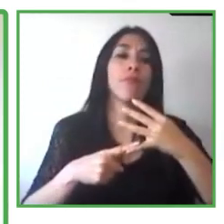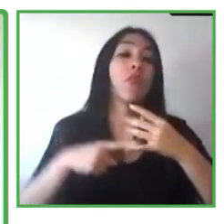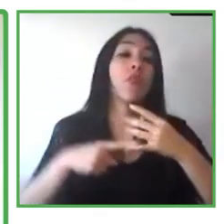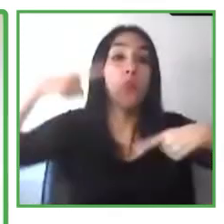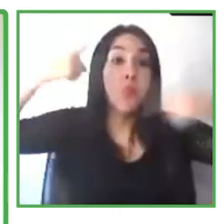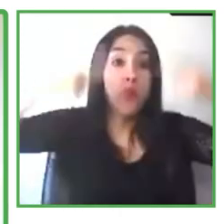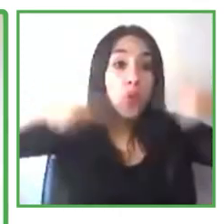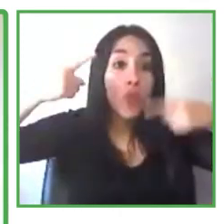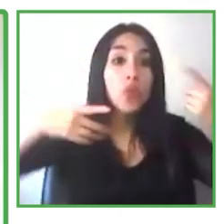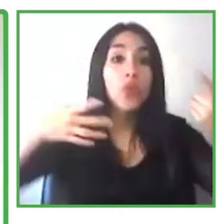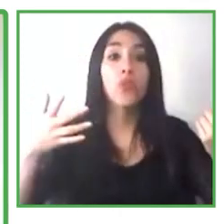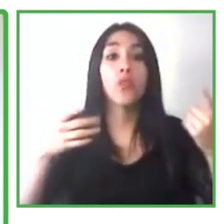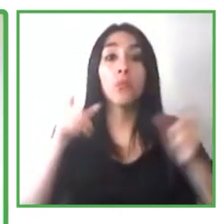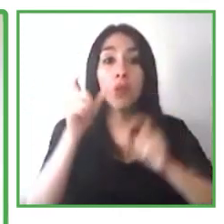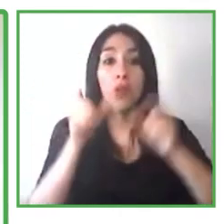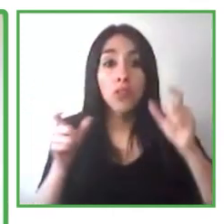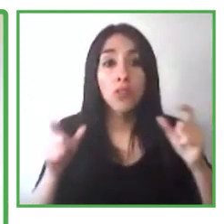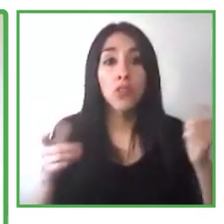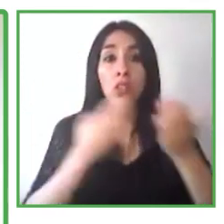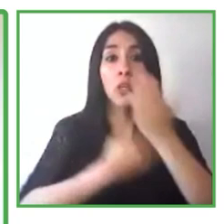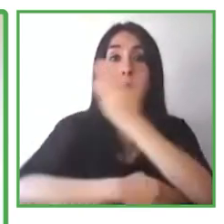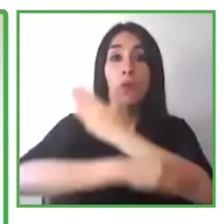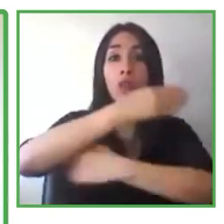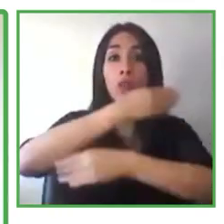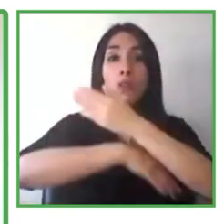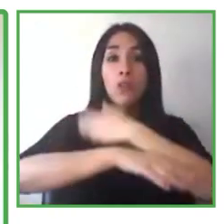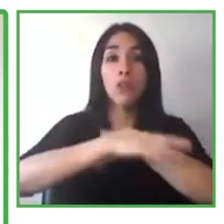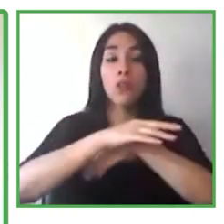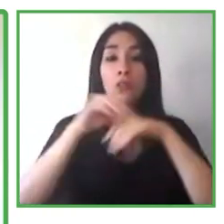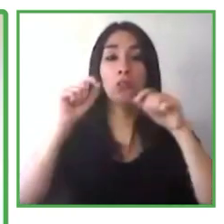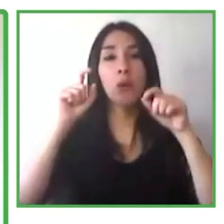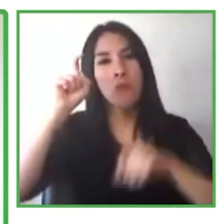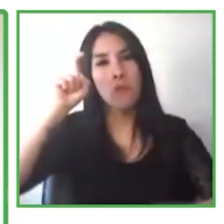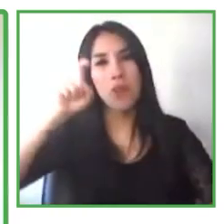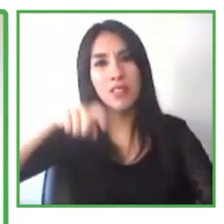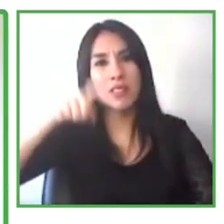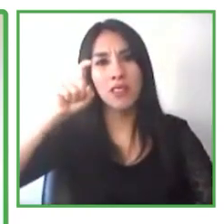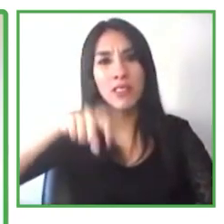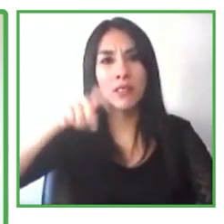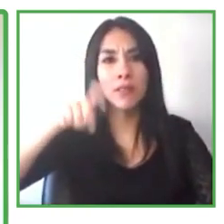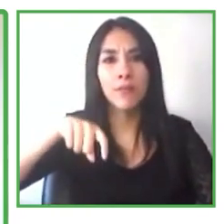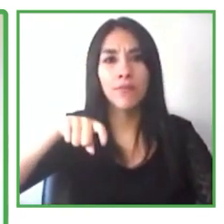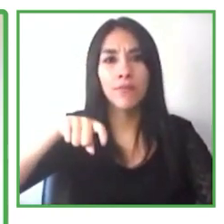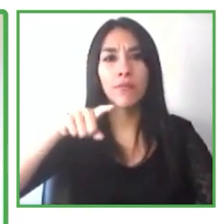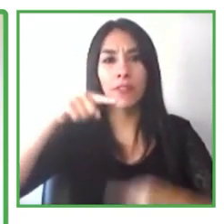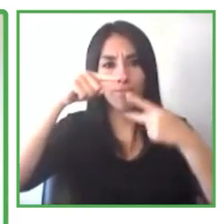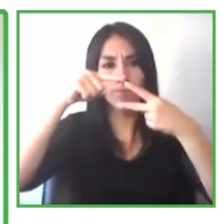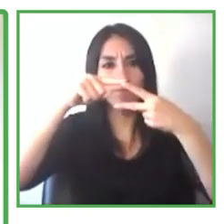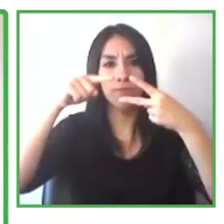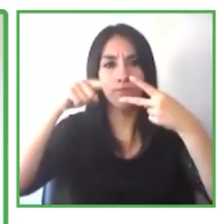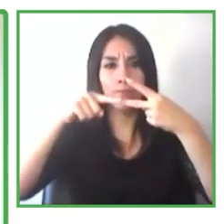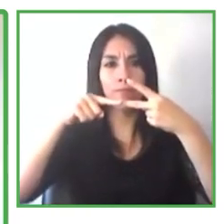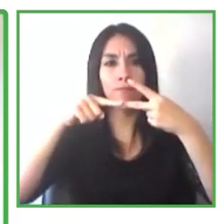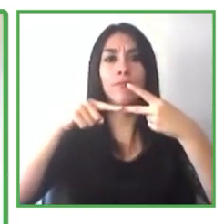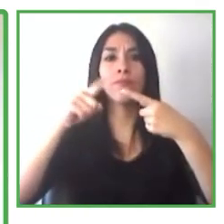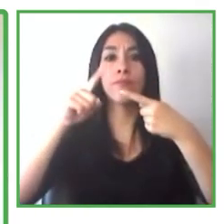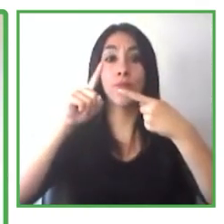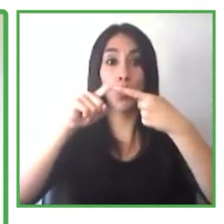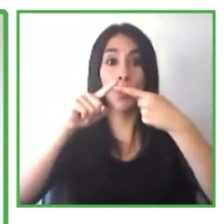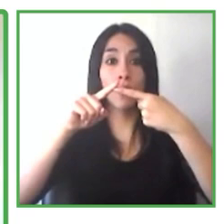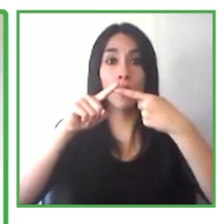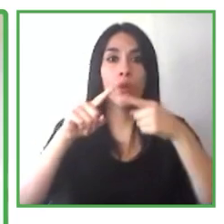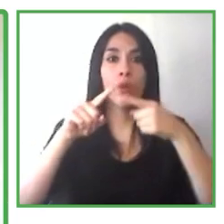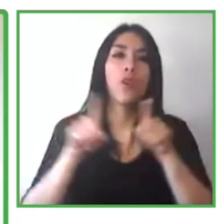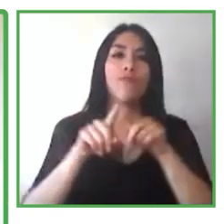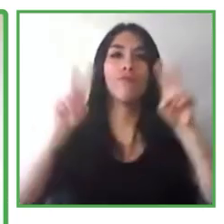personas con discapacidad dentro de nuestra empresa. Lo hacemos de dos formas. En primer lugar, tenemos los esfuerzos sistémicos, que son esfuerzos para